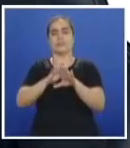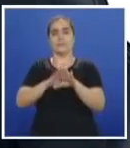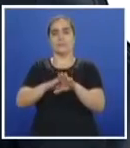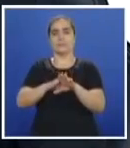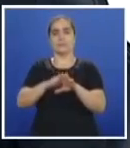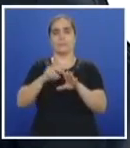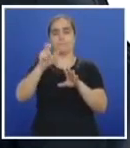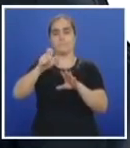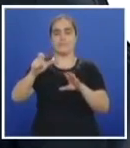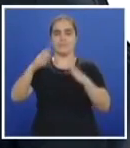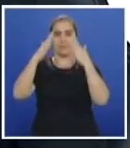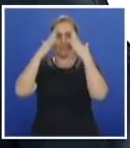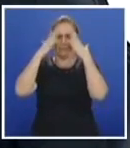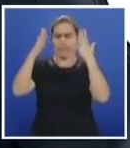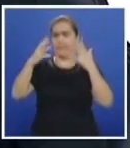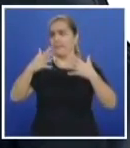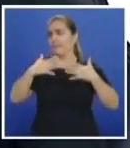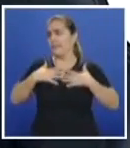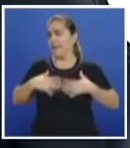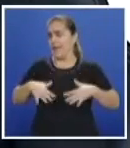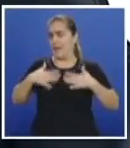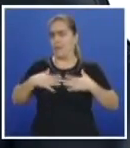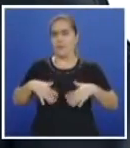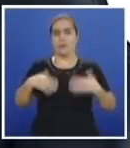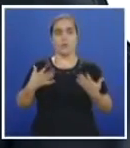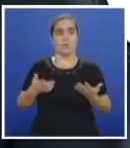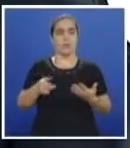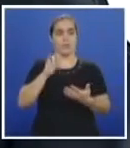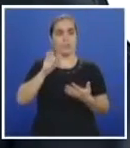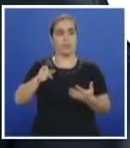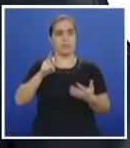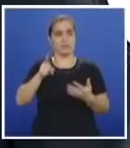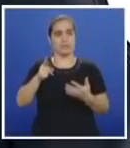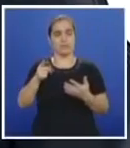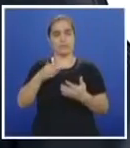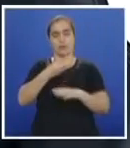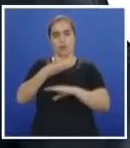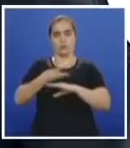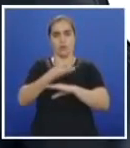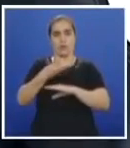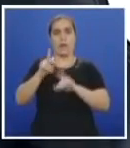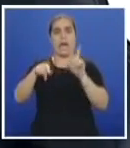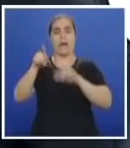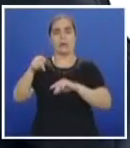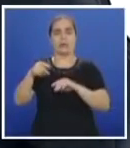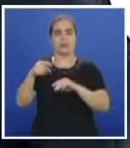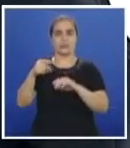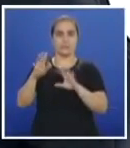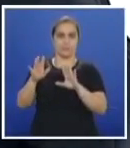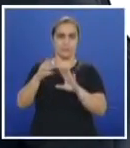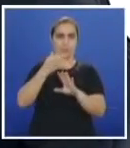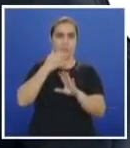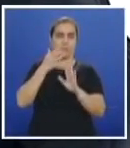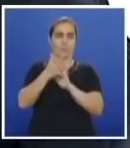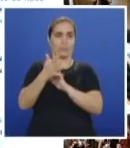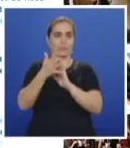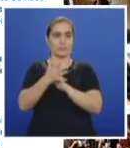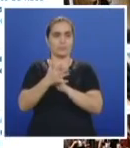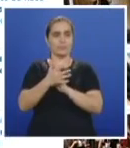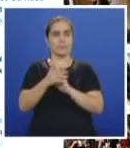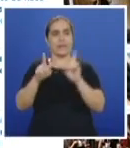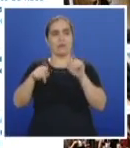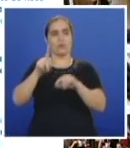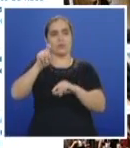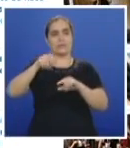y esto no les quitó las posibilidades a todas las personas de ganar lo que se ganaban en una jornada de ocho horas. Pues algunos de los lugares, exactamente, quedó de seis